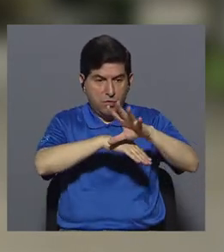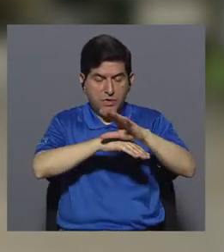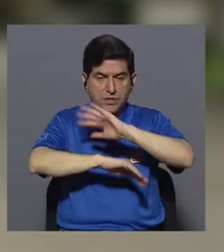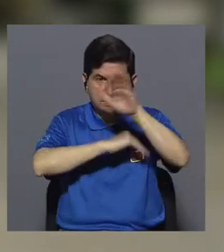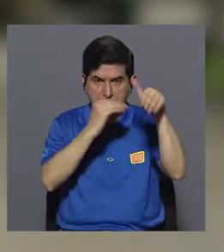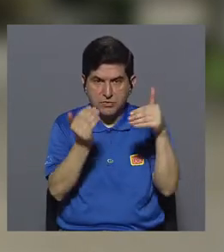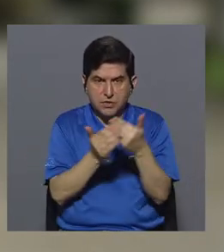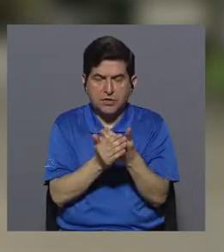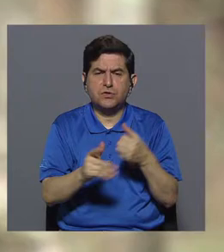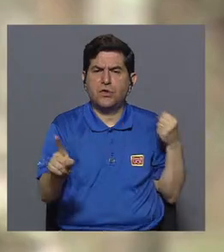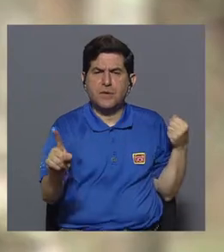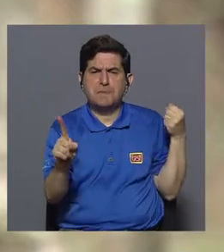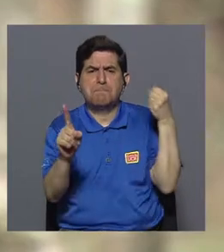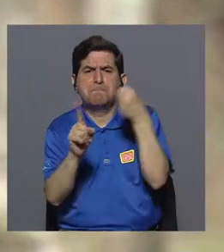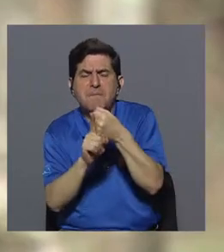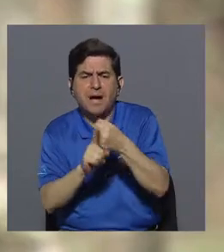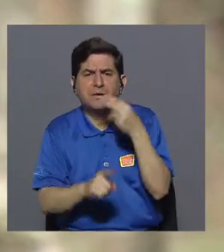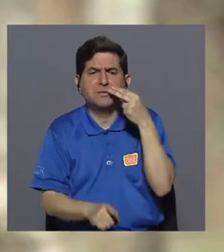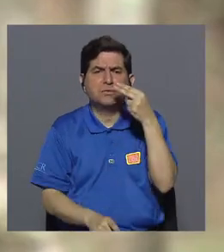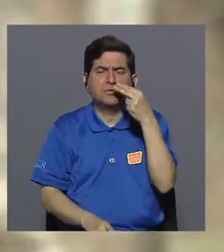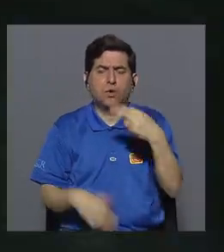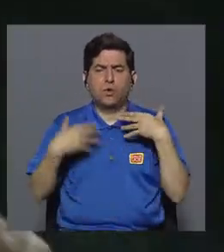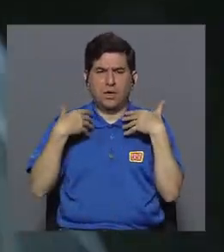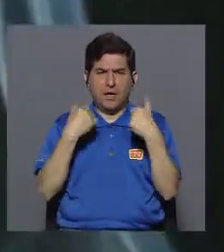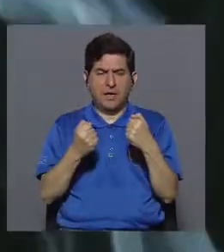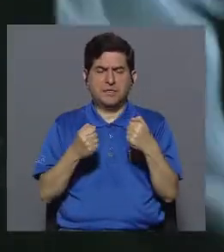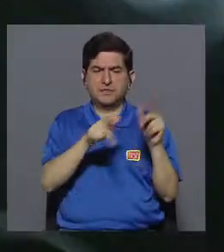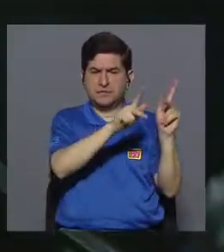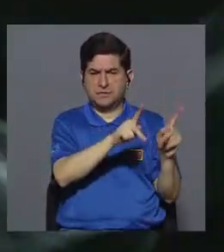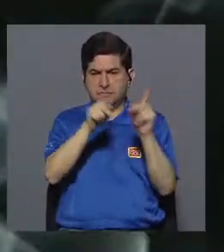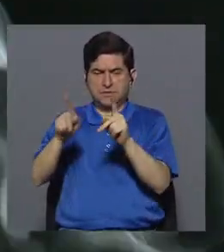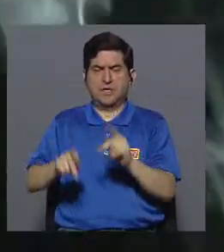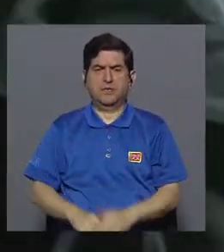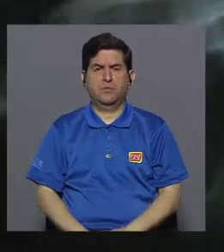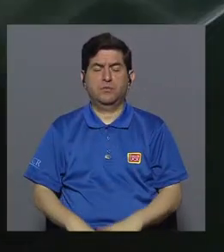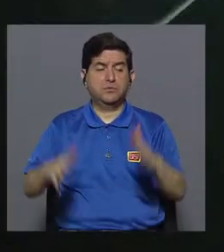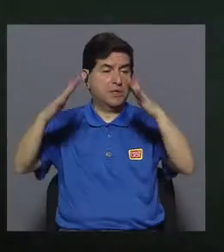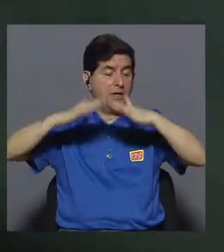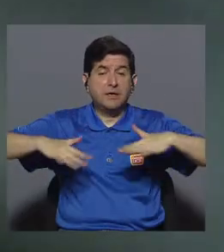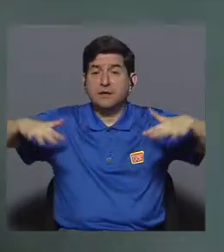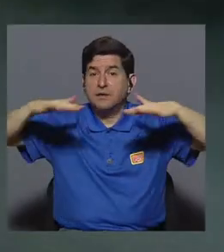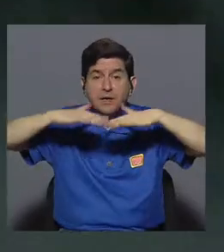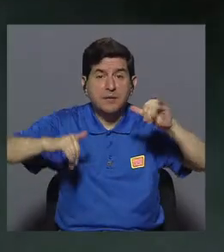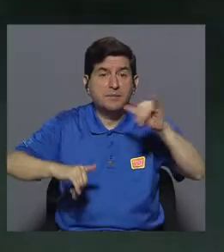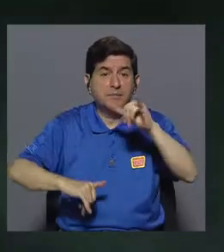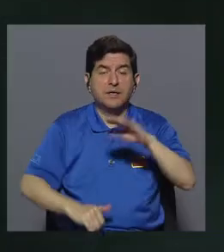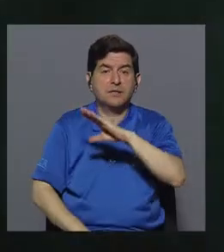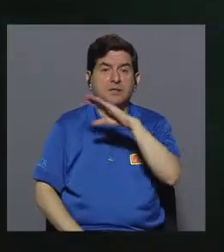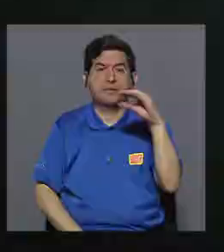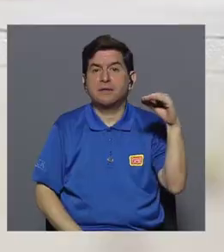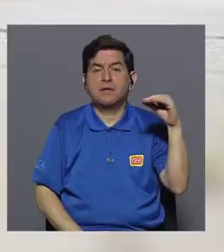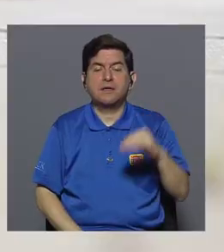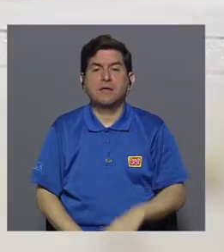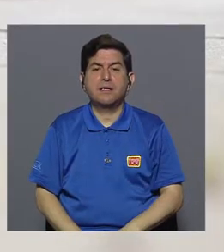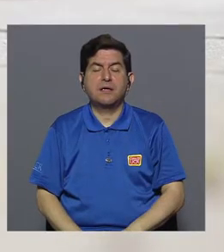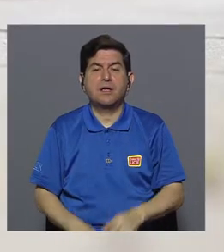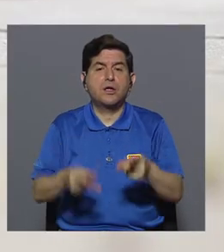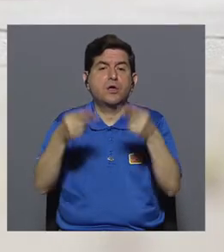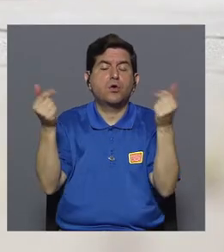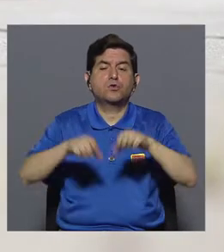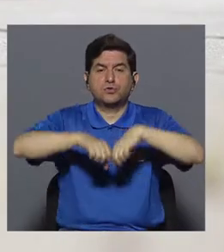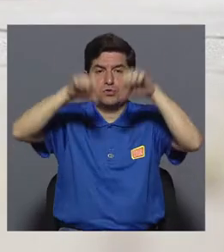orienta a ellos en toda la parte de qué impacto tiene el fumado en la salud de ellos a nivel ambiental y también en los